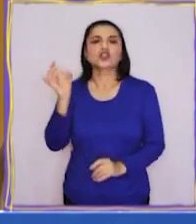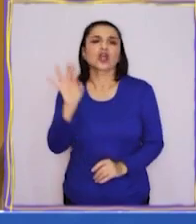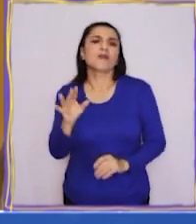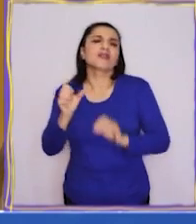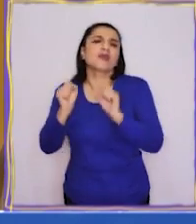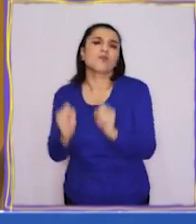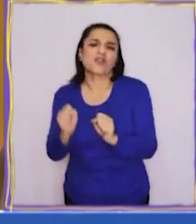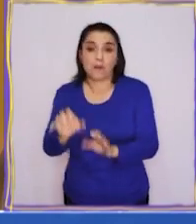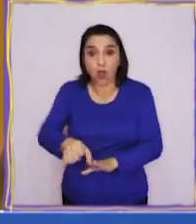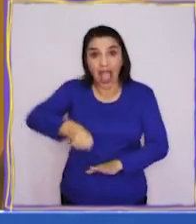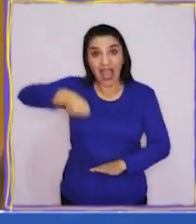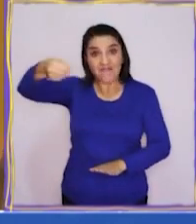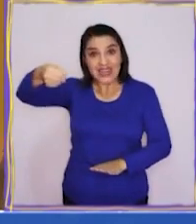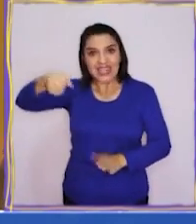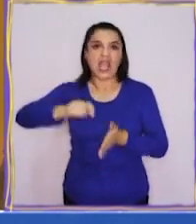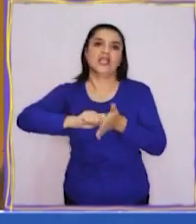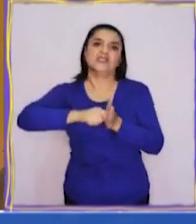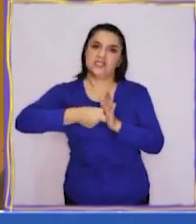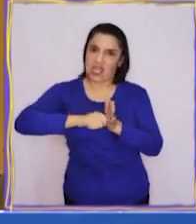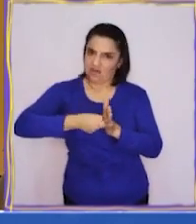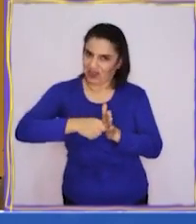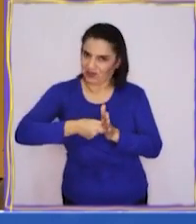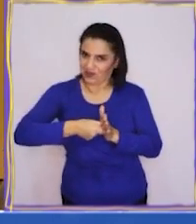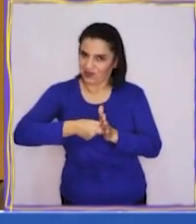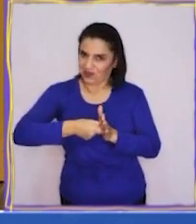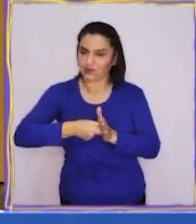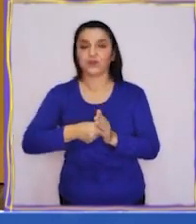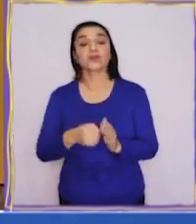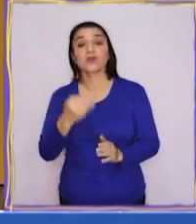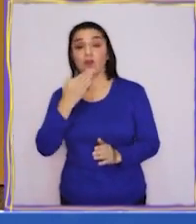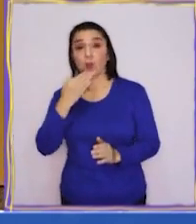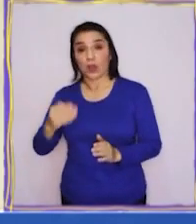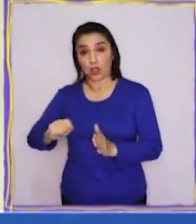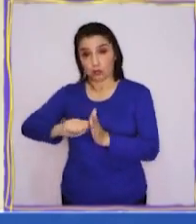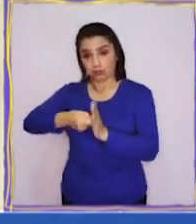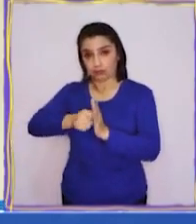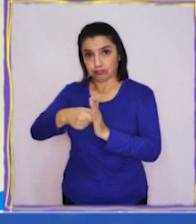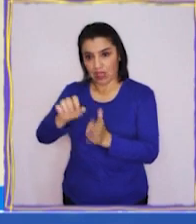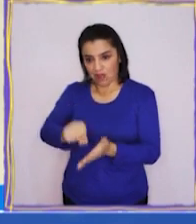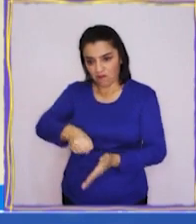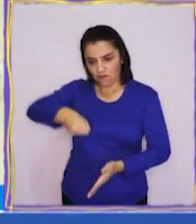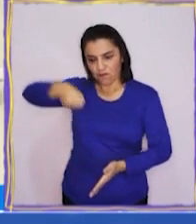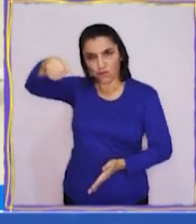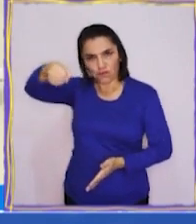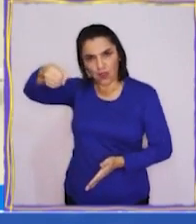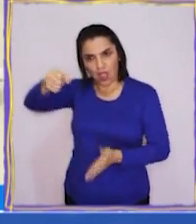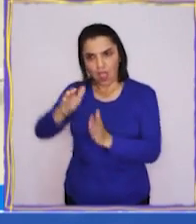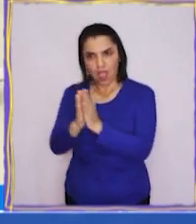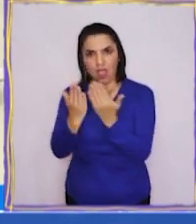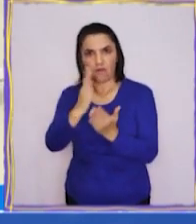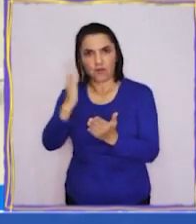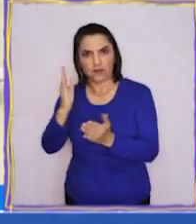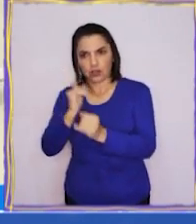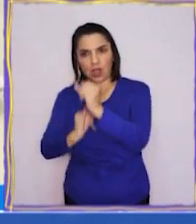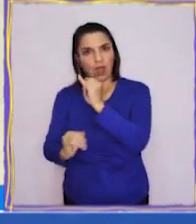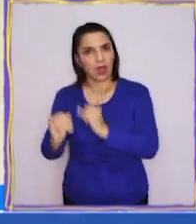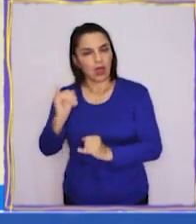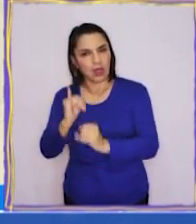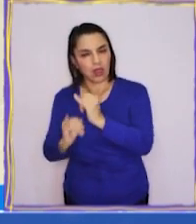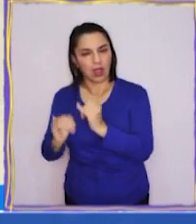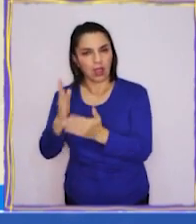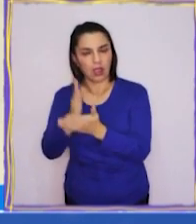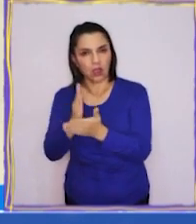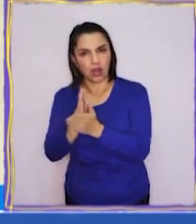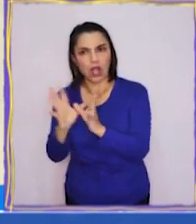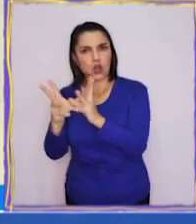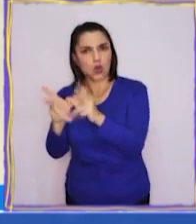solamente la podemos abrir usando la llave que les conté antes. Cuando uno abre la maleta, entra a una biblioteca digital escolar, que está llena